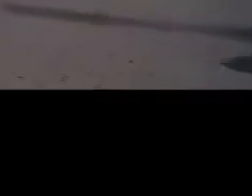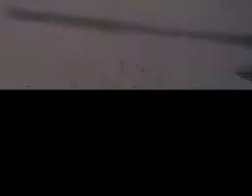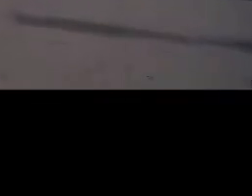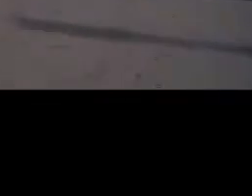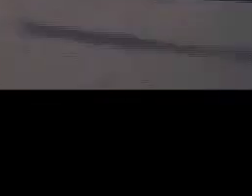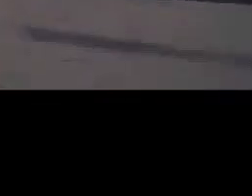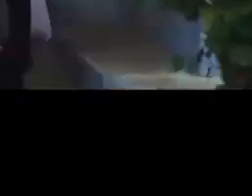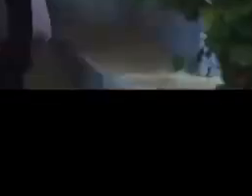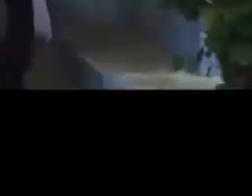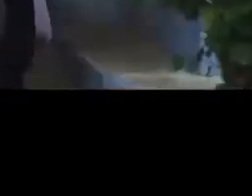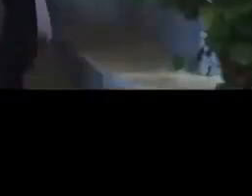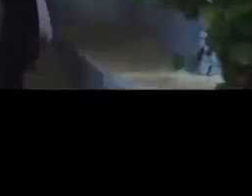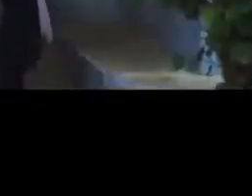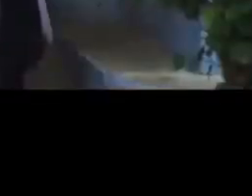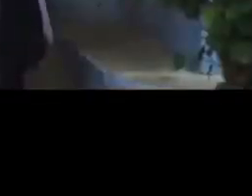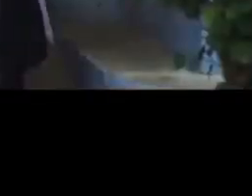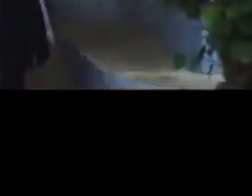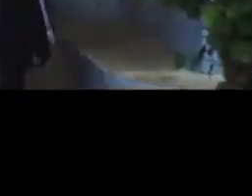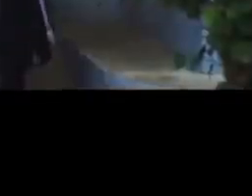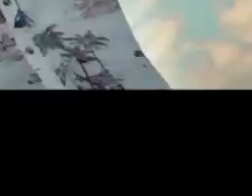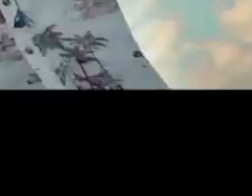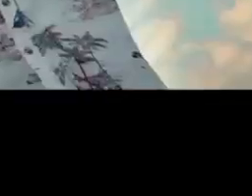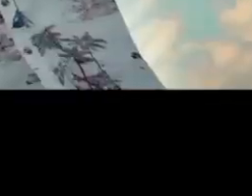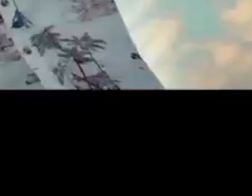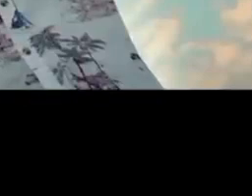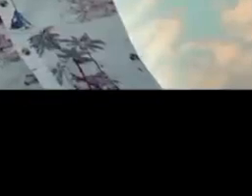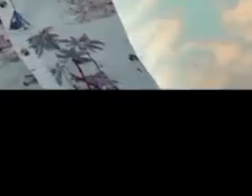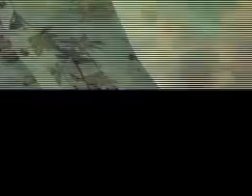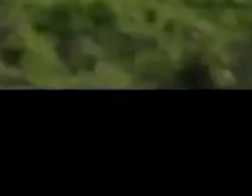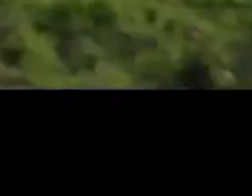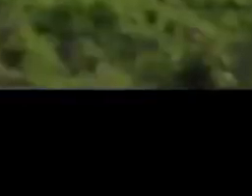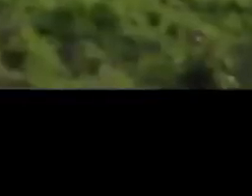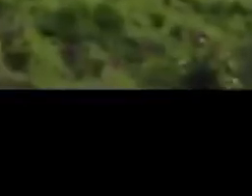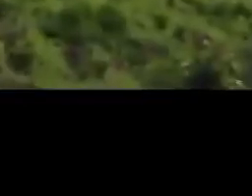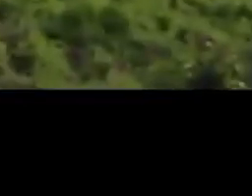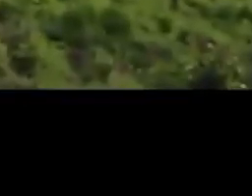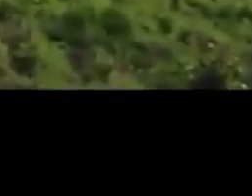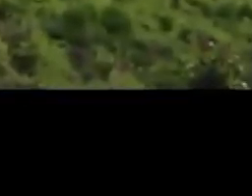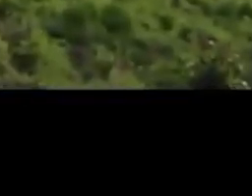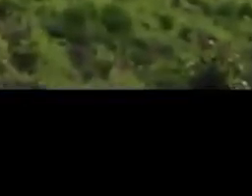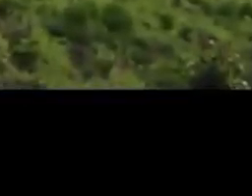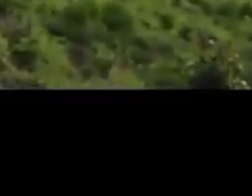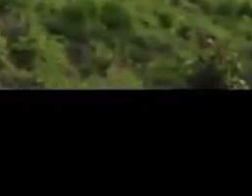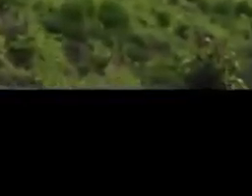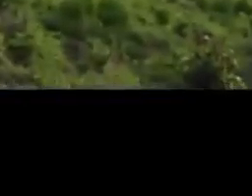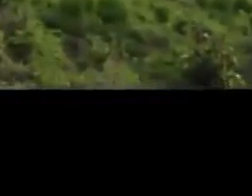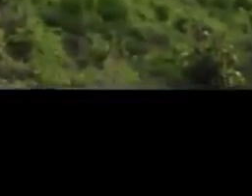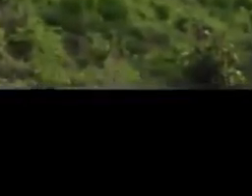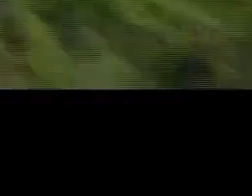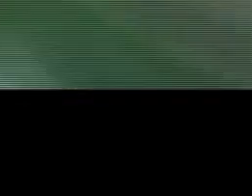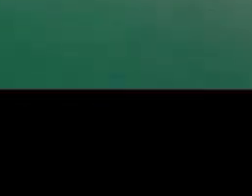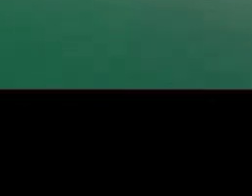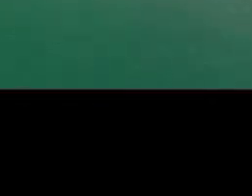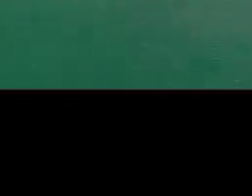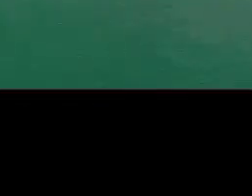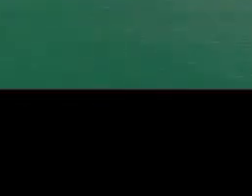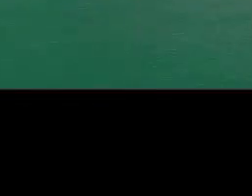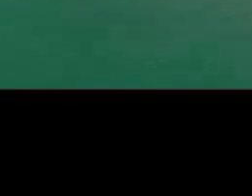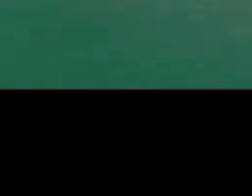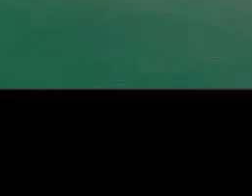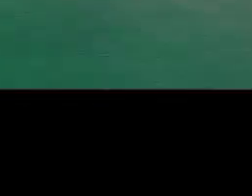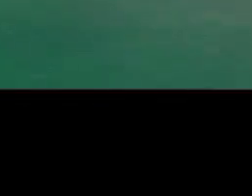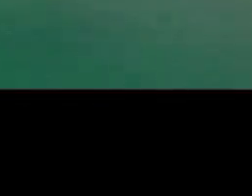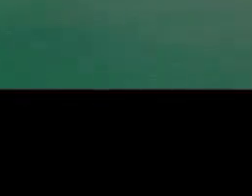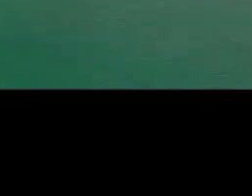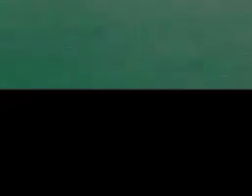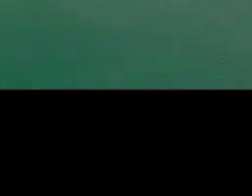y tradición es la alegría de estar en familia un paraíso